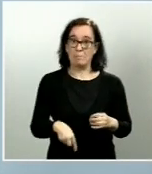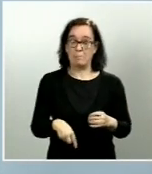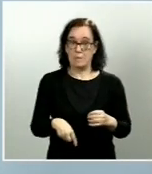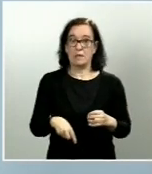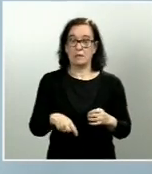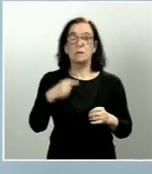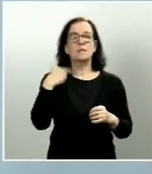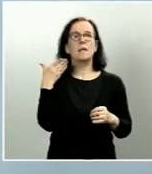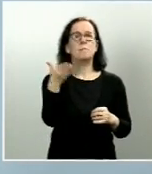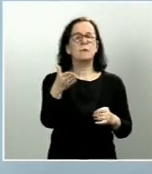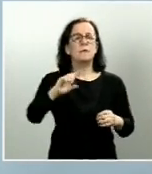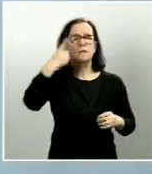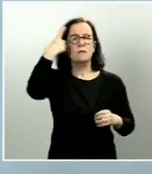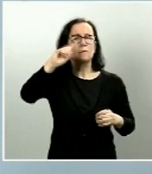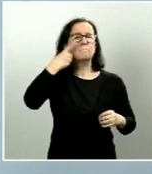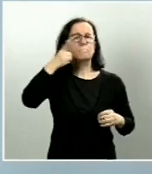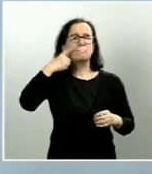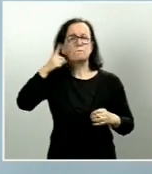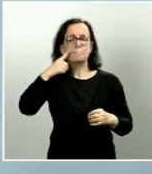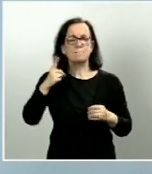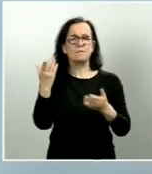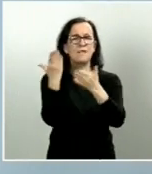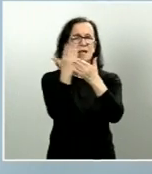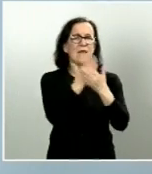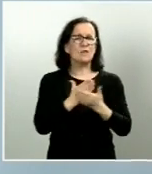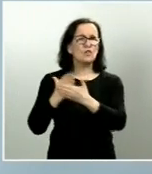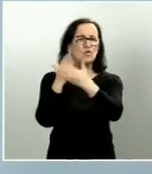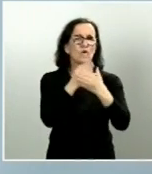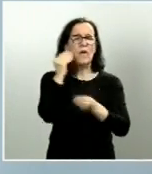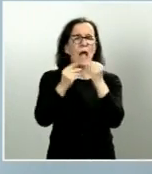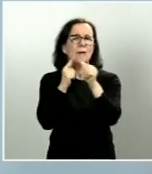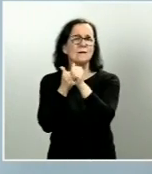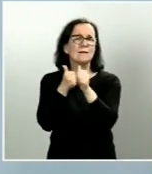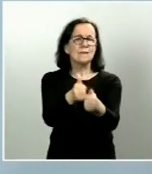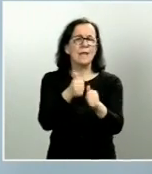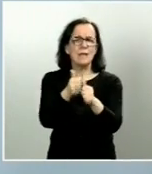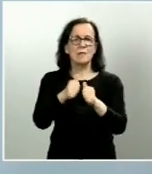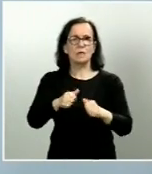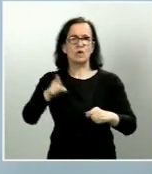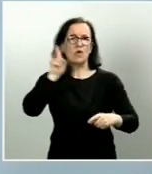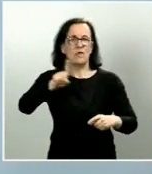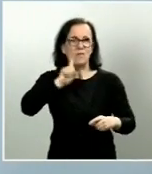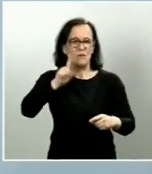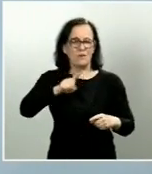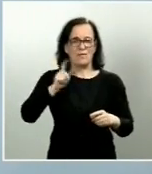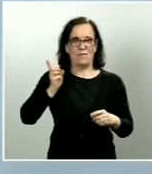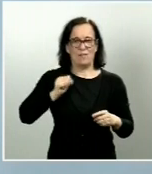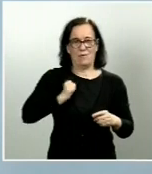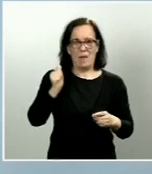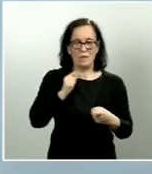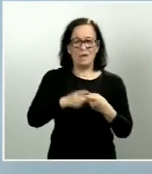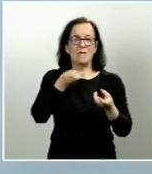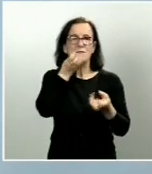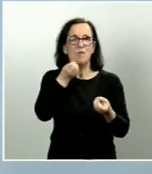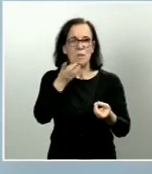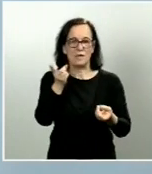pide que identifiquen, que estudien y que hagan un seguimiento de los bulos y desinformaciones, pero esto